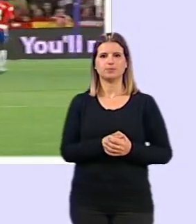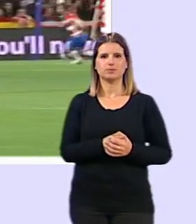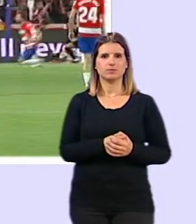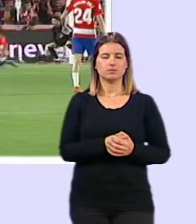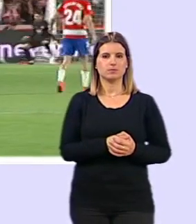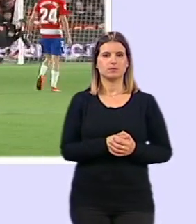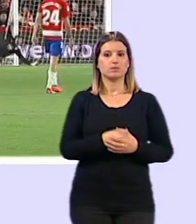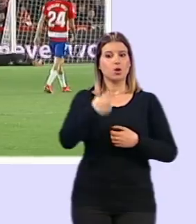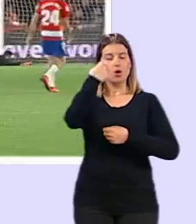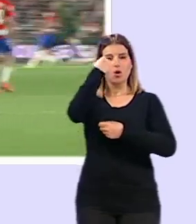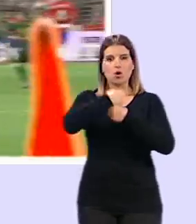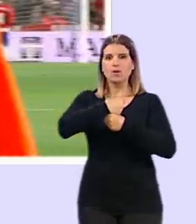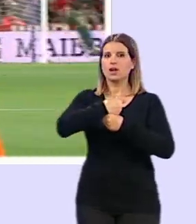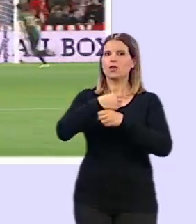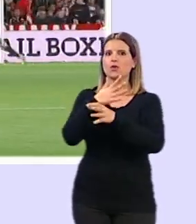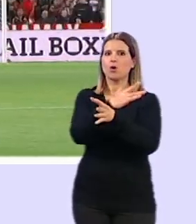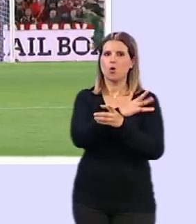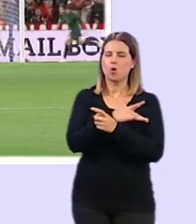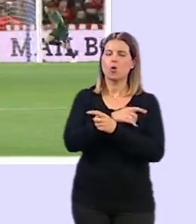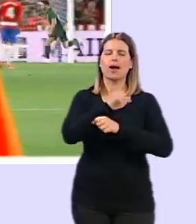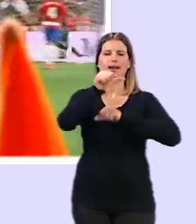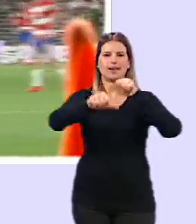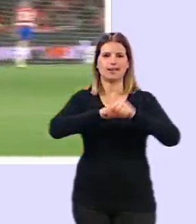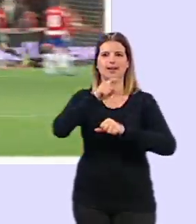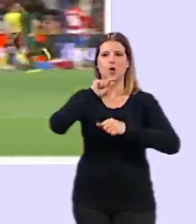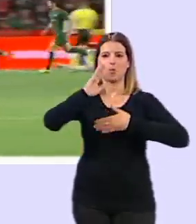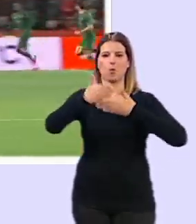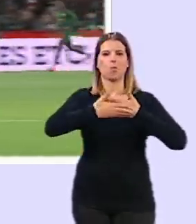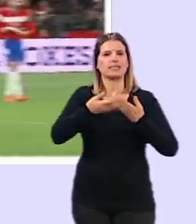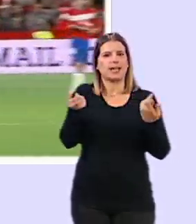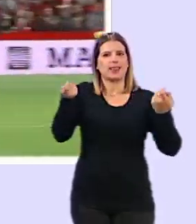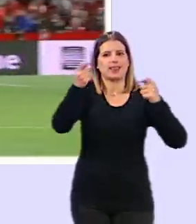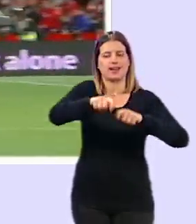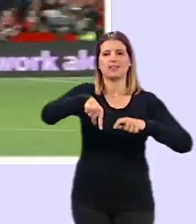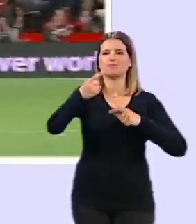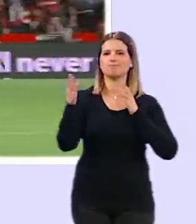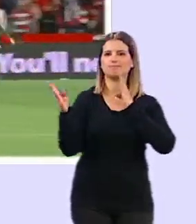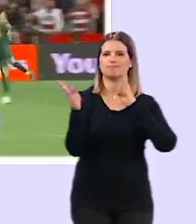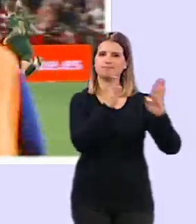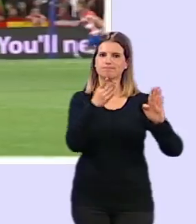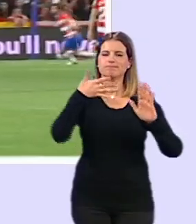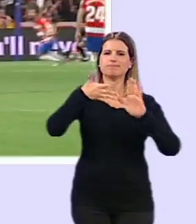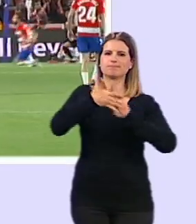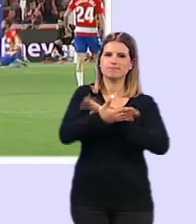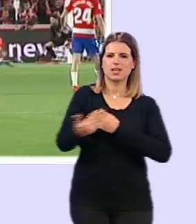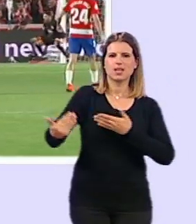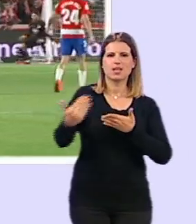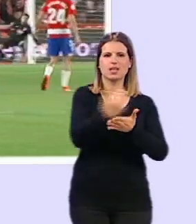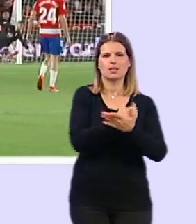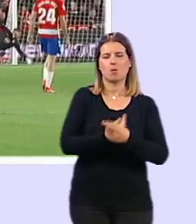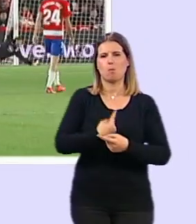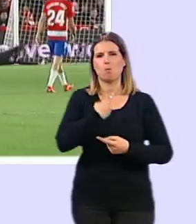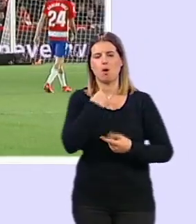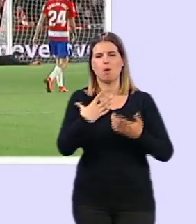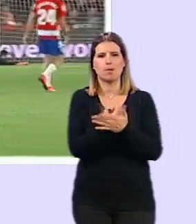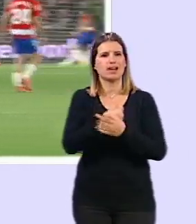la obligación de jugar la liga a puerta cerrada la próxima temporada supondría una importante pérdida de ingresos para